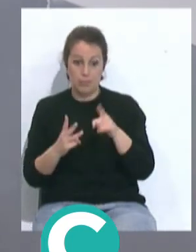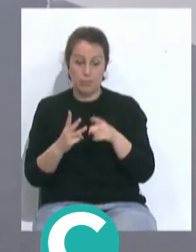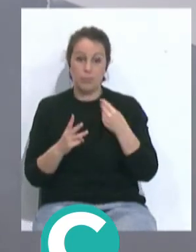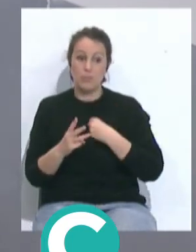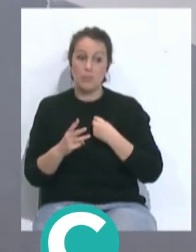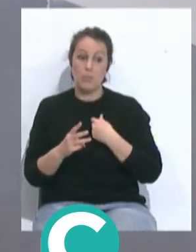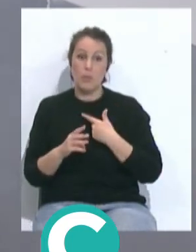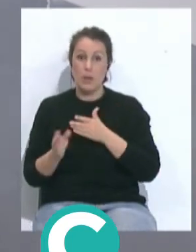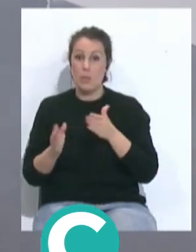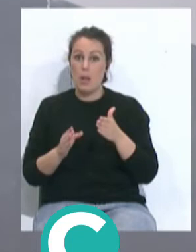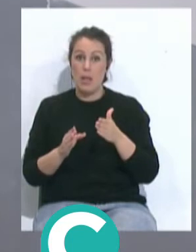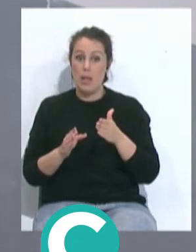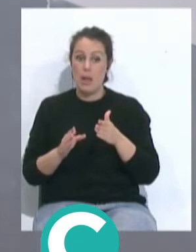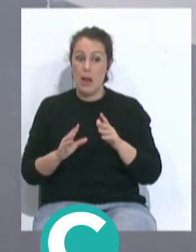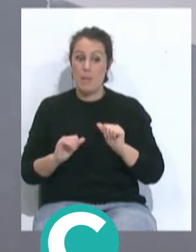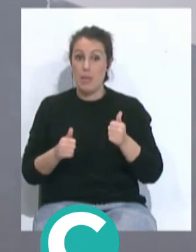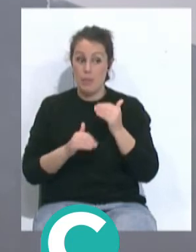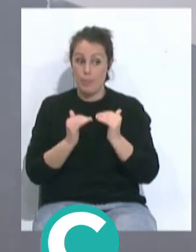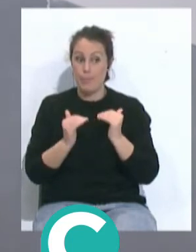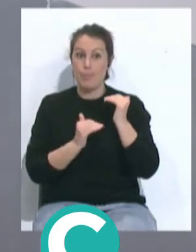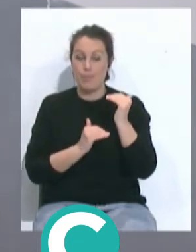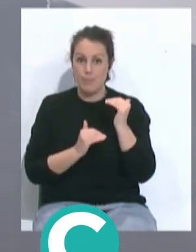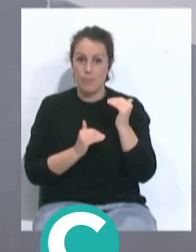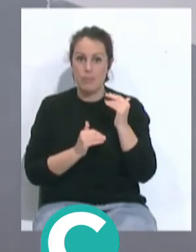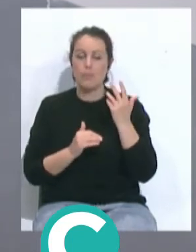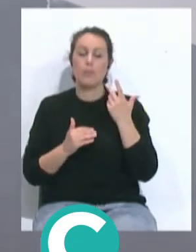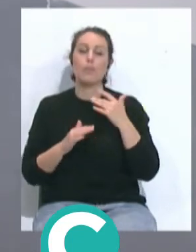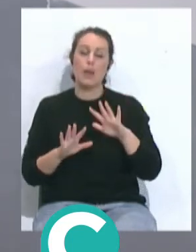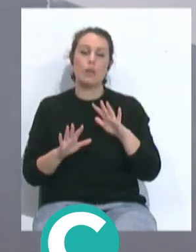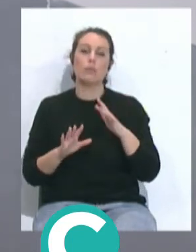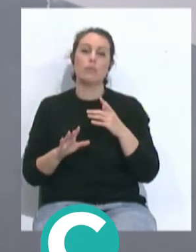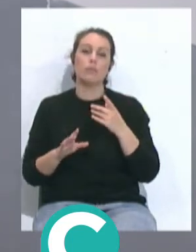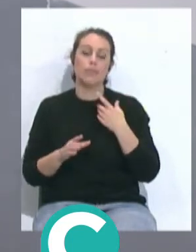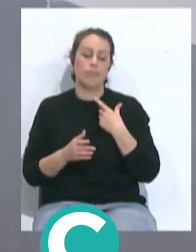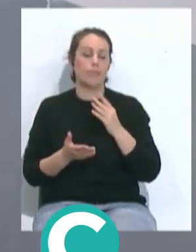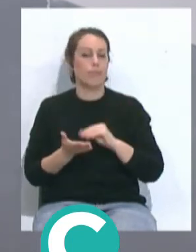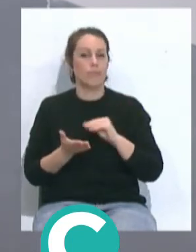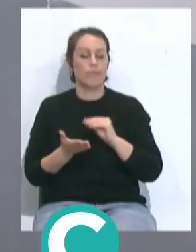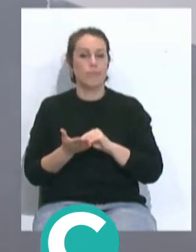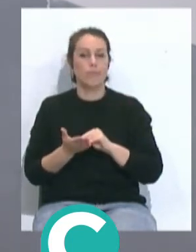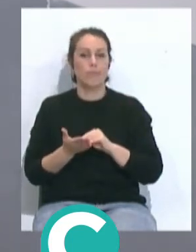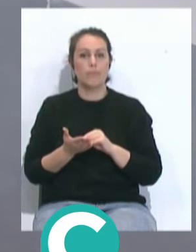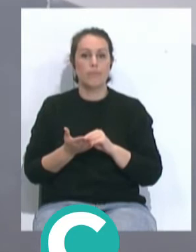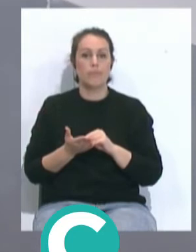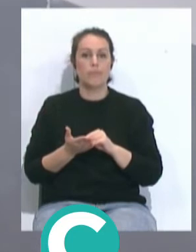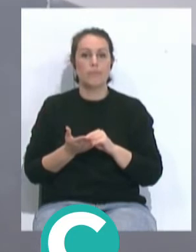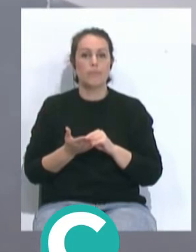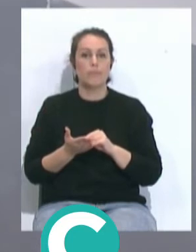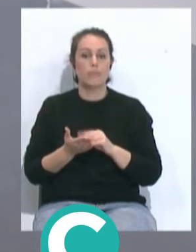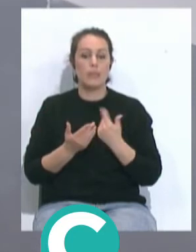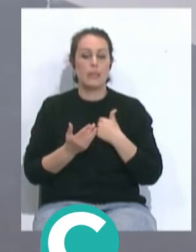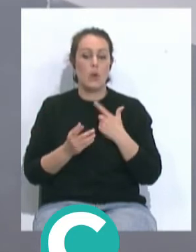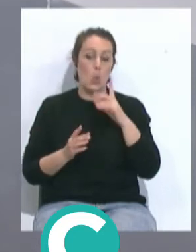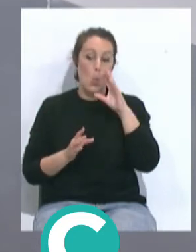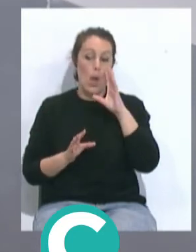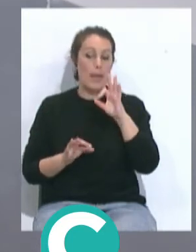ascendió a principios de esta temporada, pero que ya ha estado varias veces en el punto